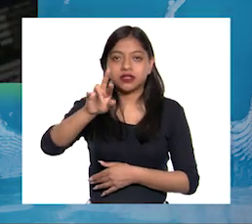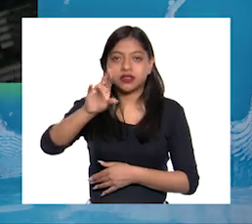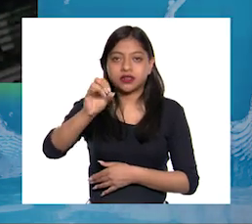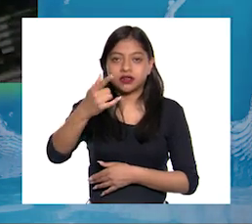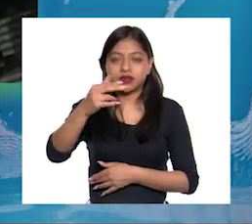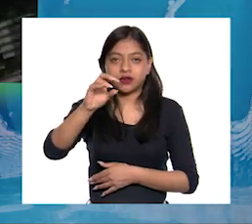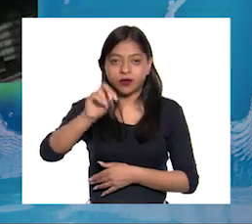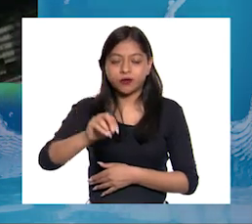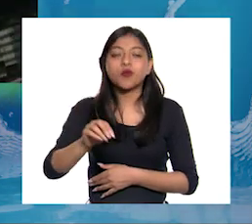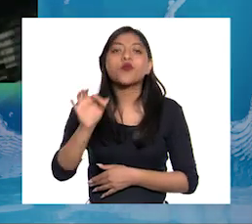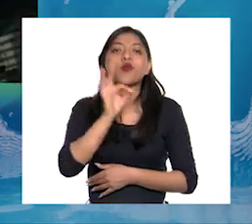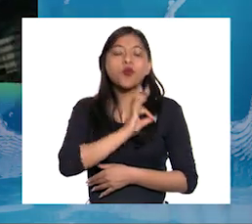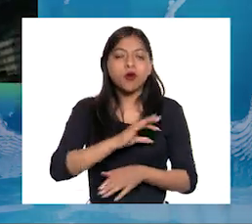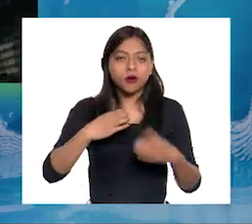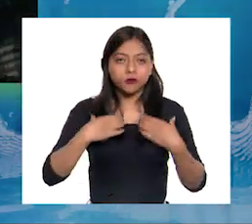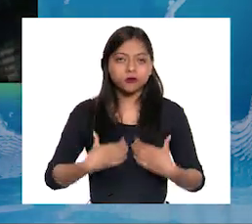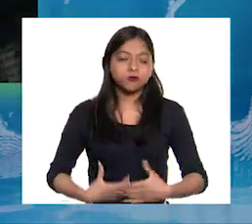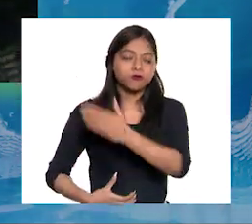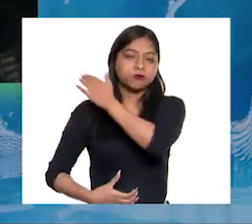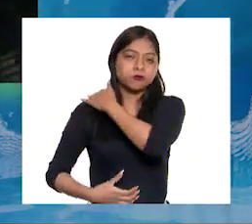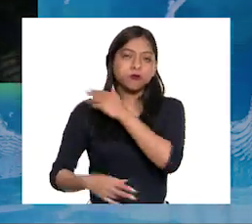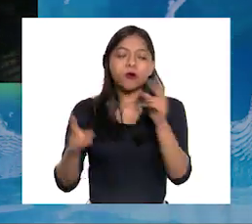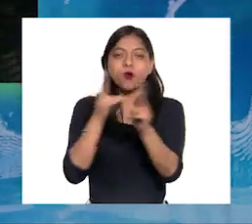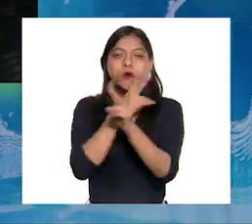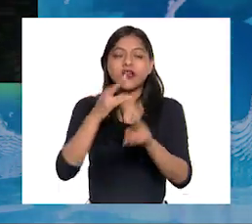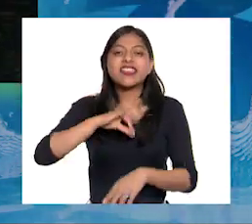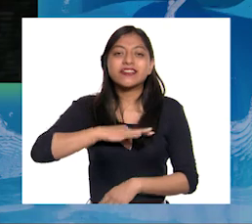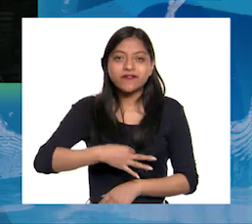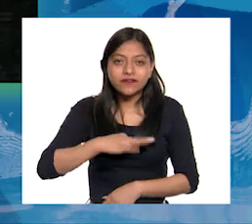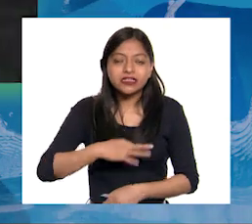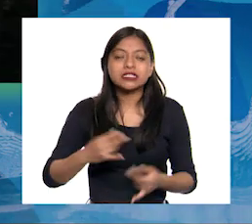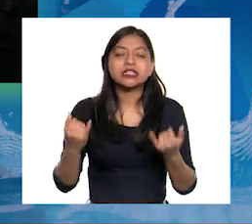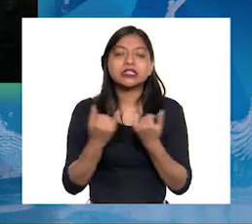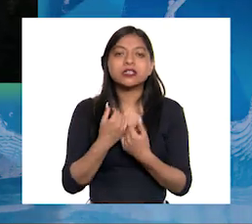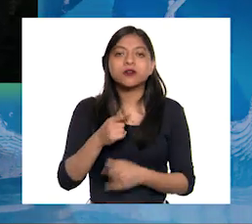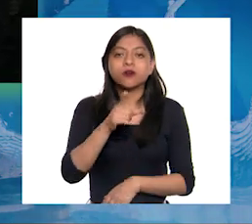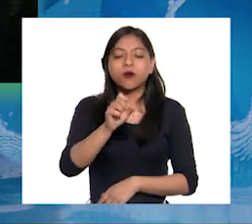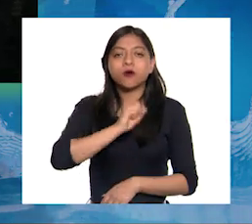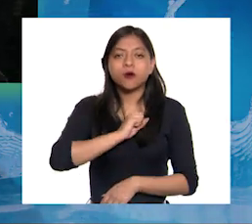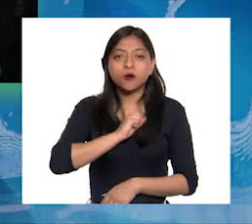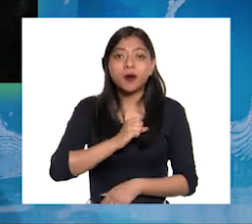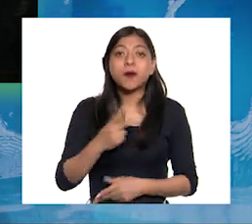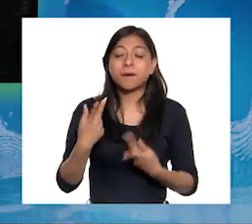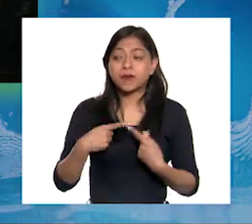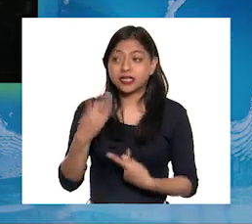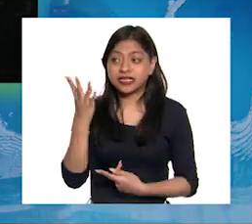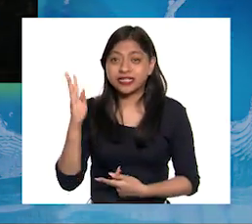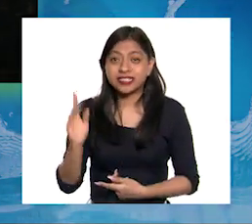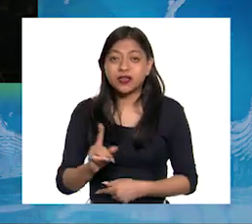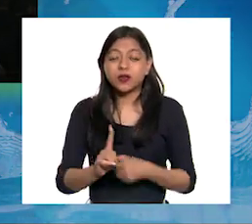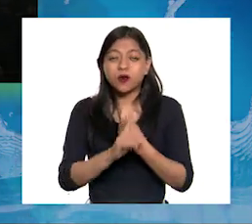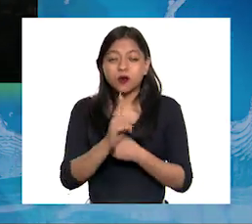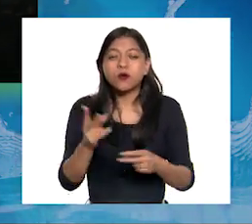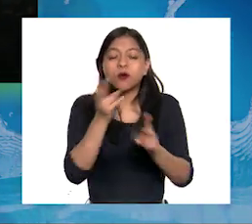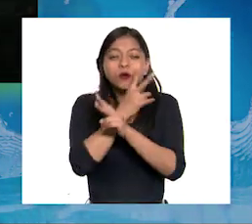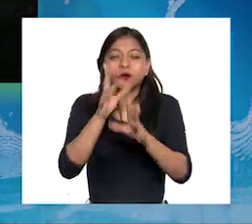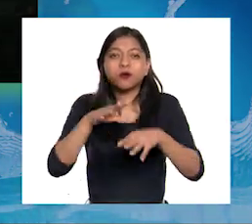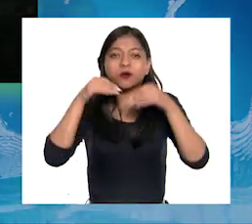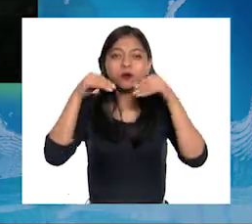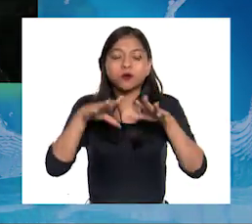infecciones respiratorias y también puede irritar nariz y garganta Y en el caso de personas asmáticas provocarles